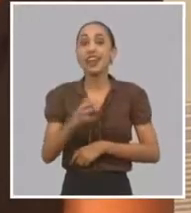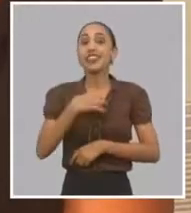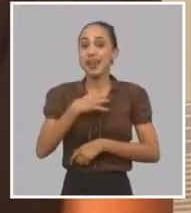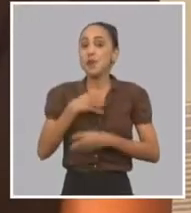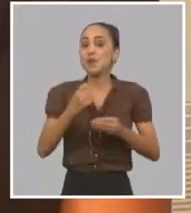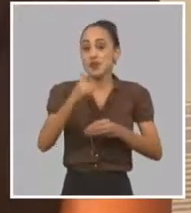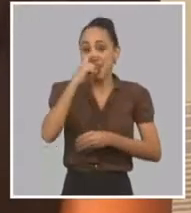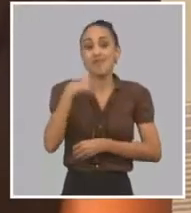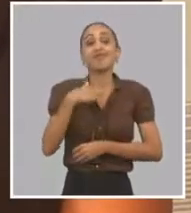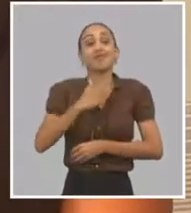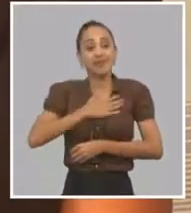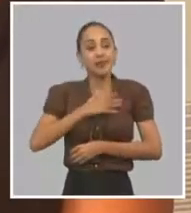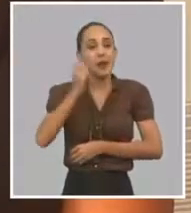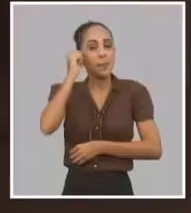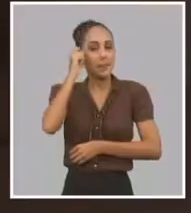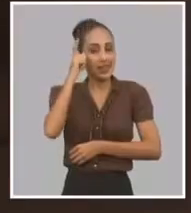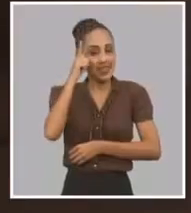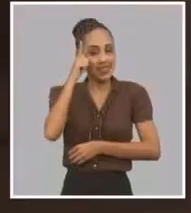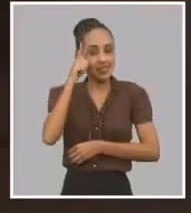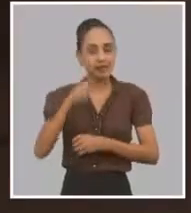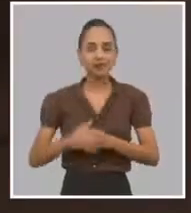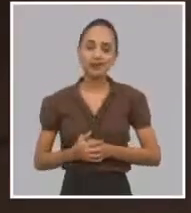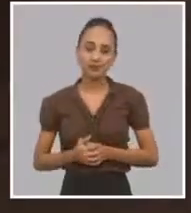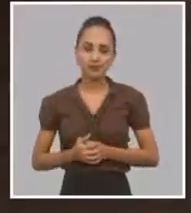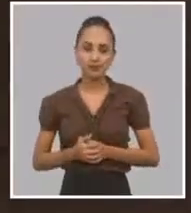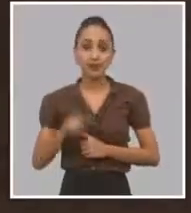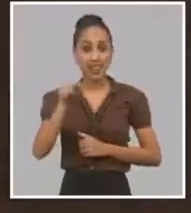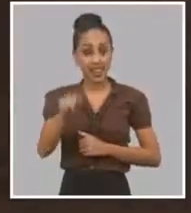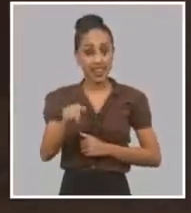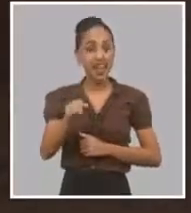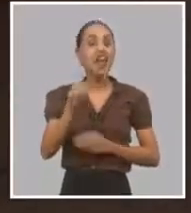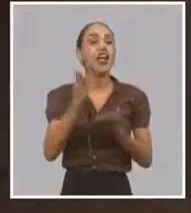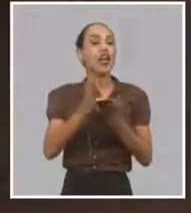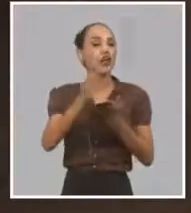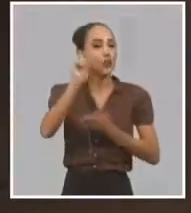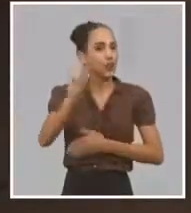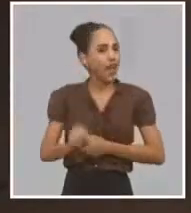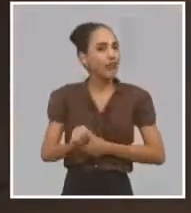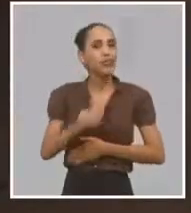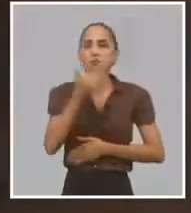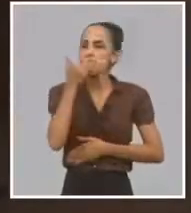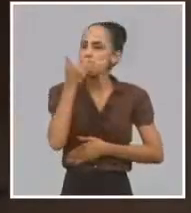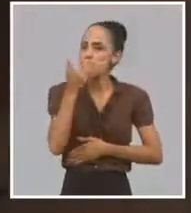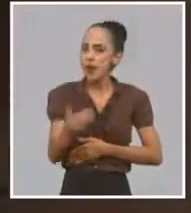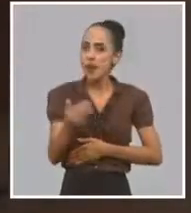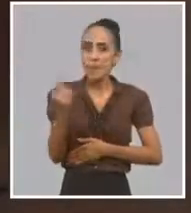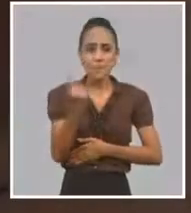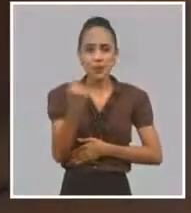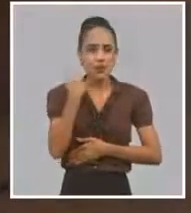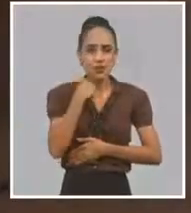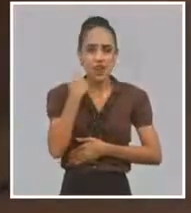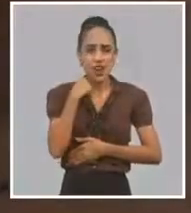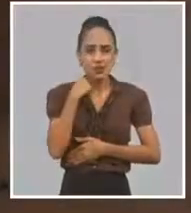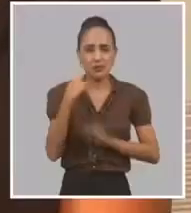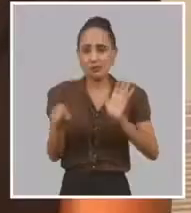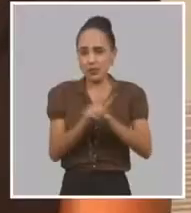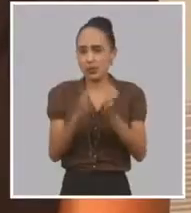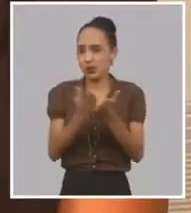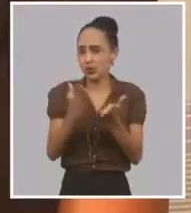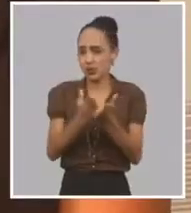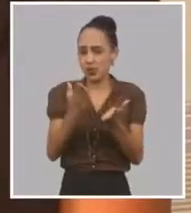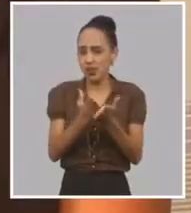lo tenemos y es la experiencia, pero bueno, Licea es una alumna muy buena, desde los primeros años de carrera